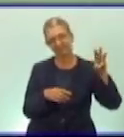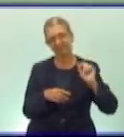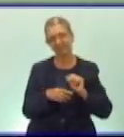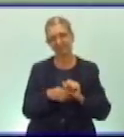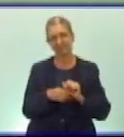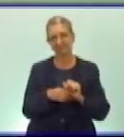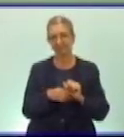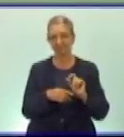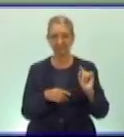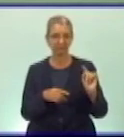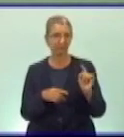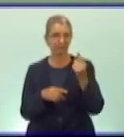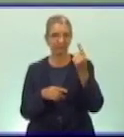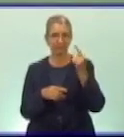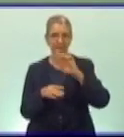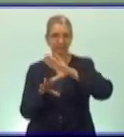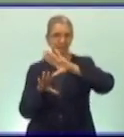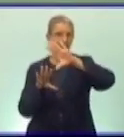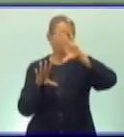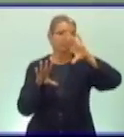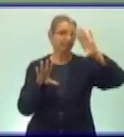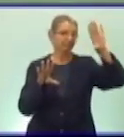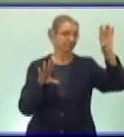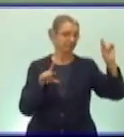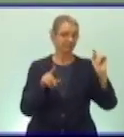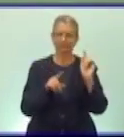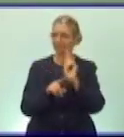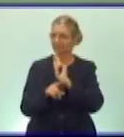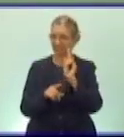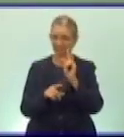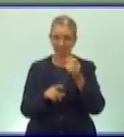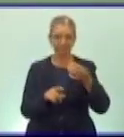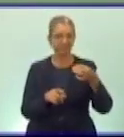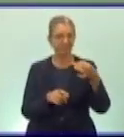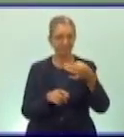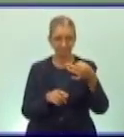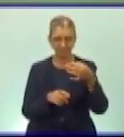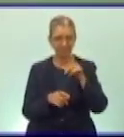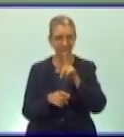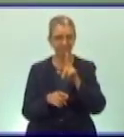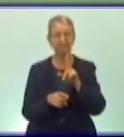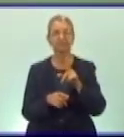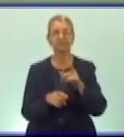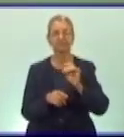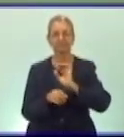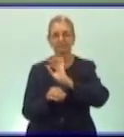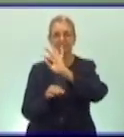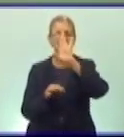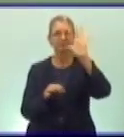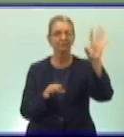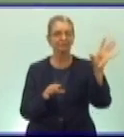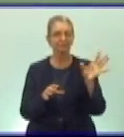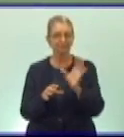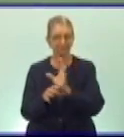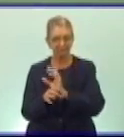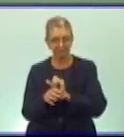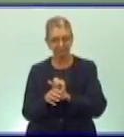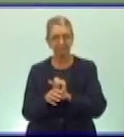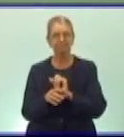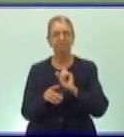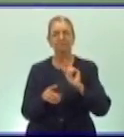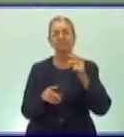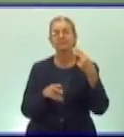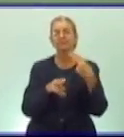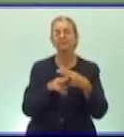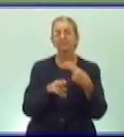no es solo una isla es un archipiélago porque los conforman y esos archipiélagos se llaman